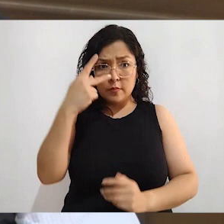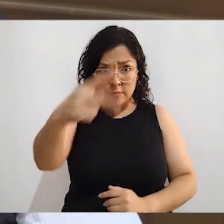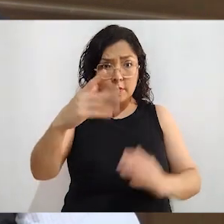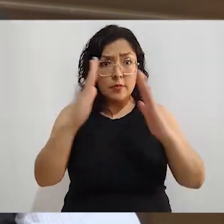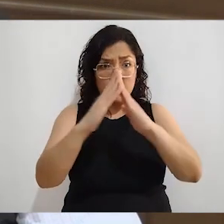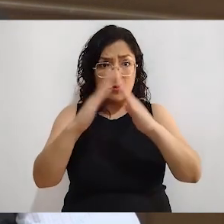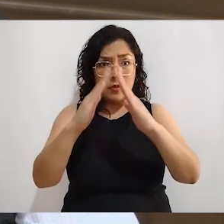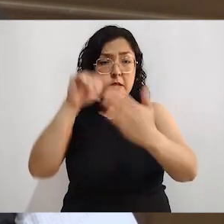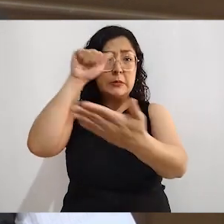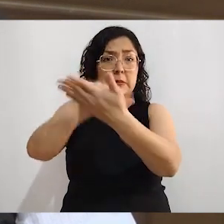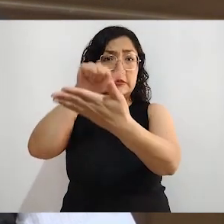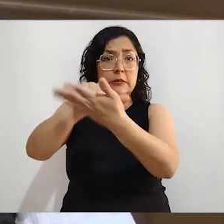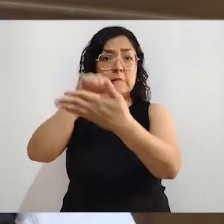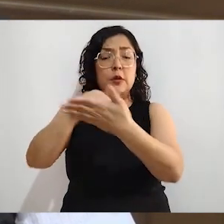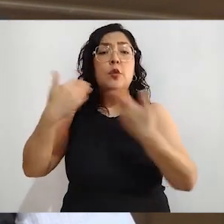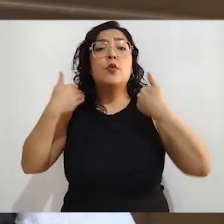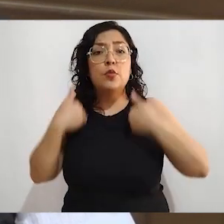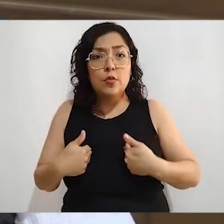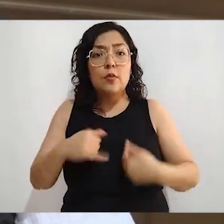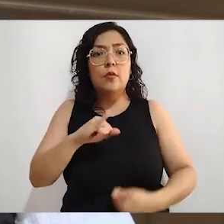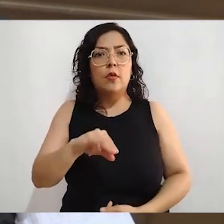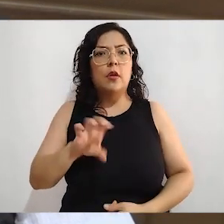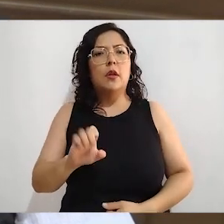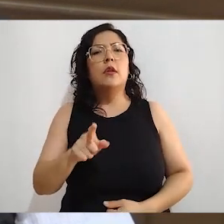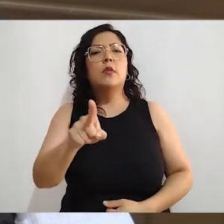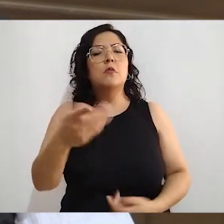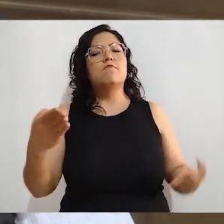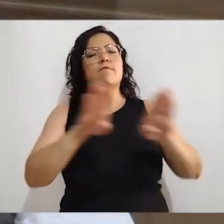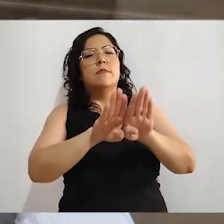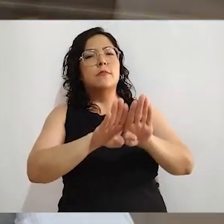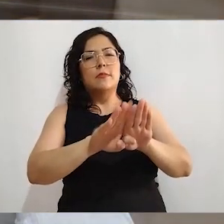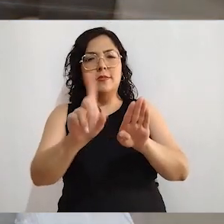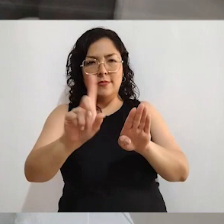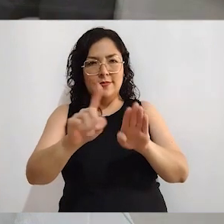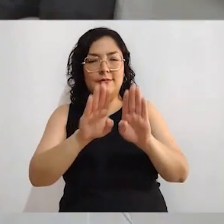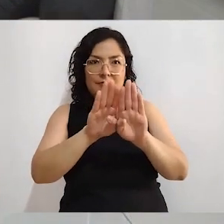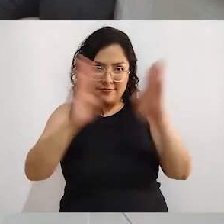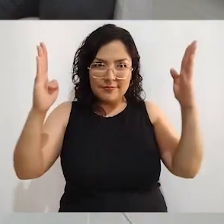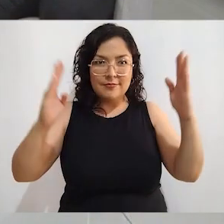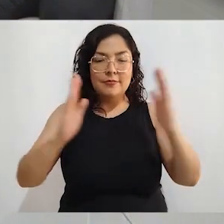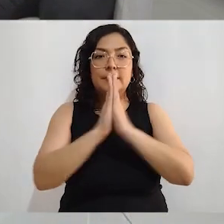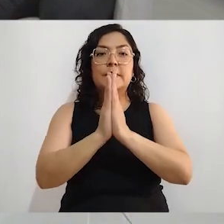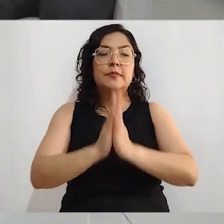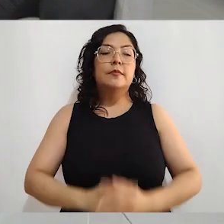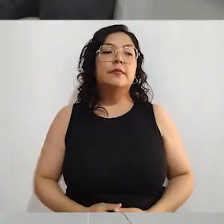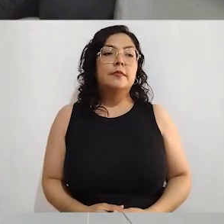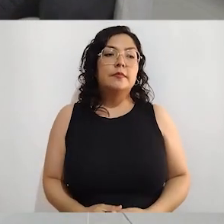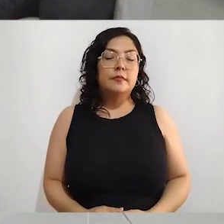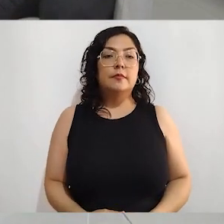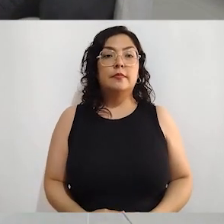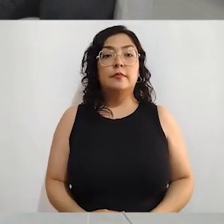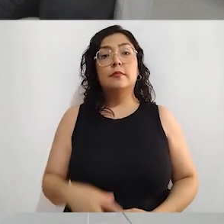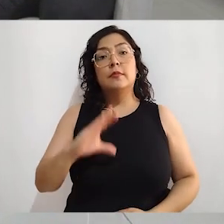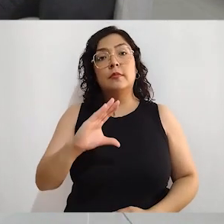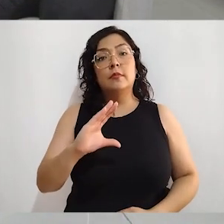ábrele la puerta al CAE. Exactamente, y además tenemos que decirle a la ciudadanía que en términos estrictos esos